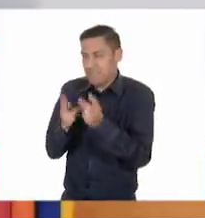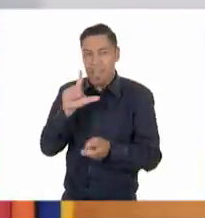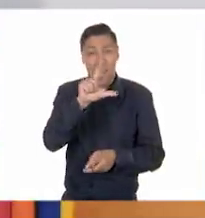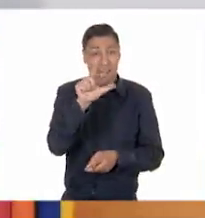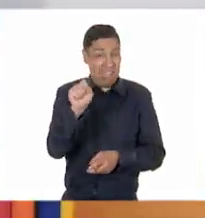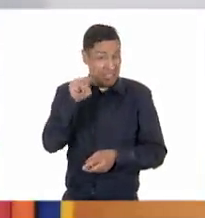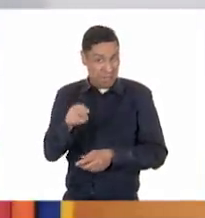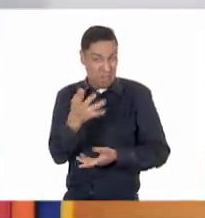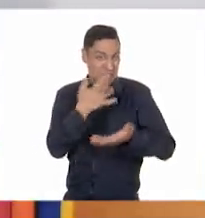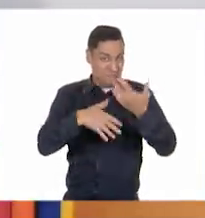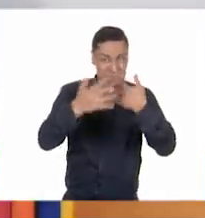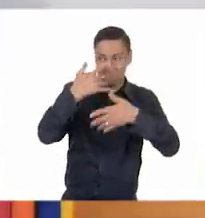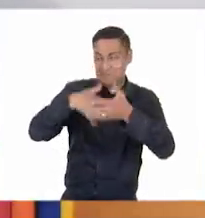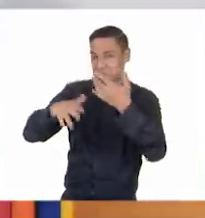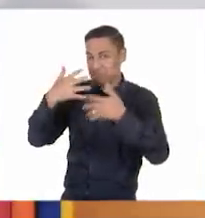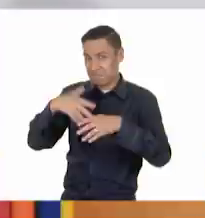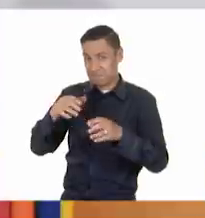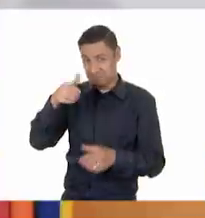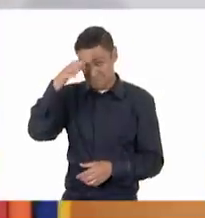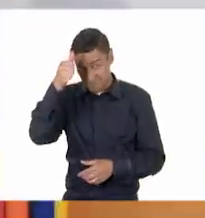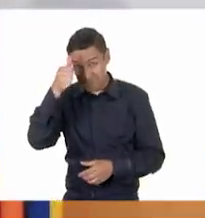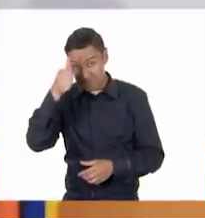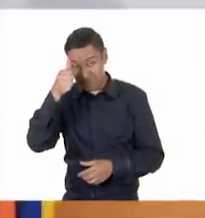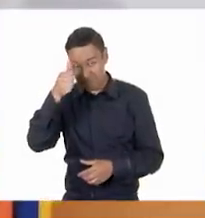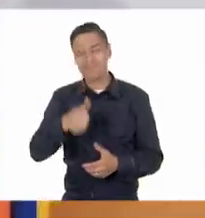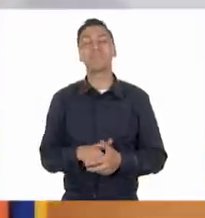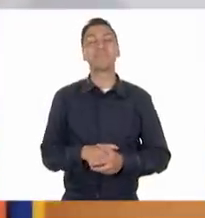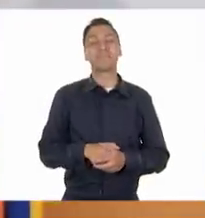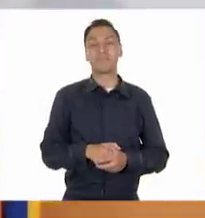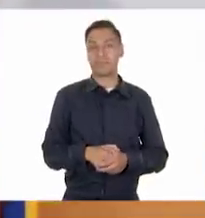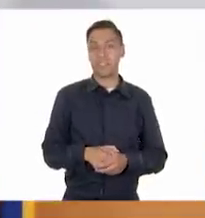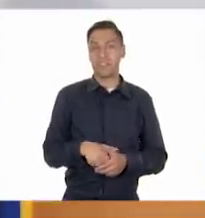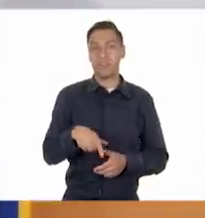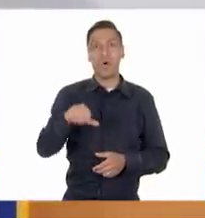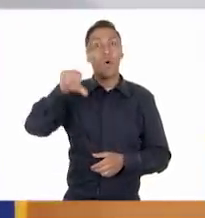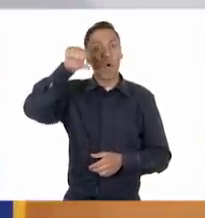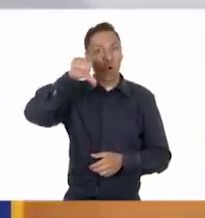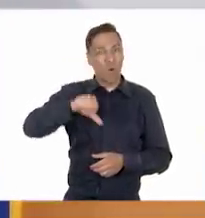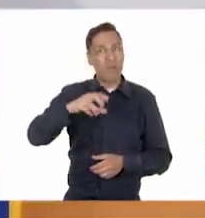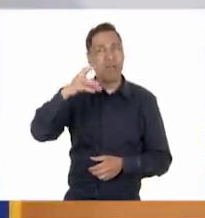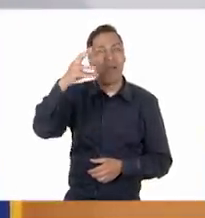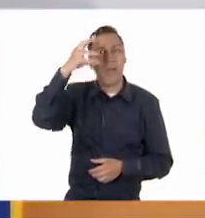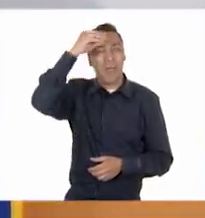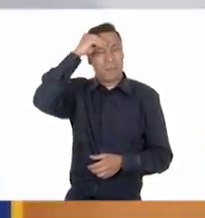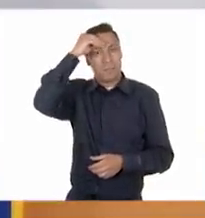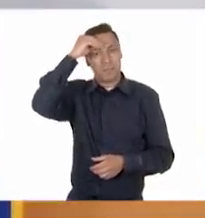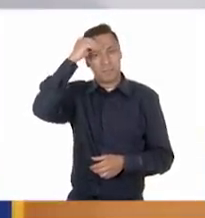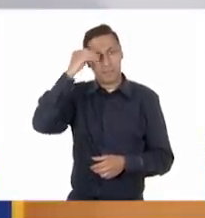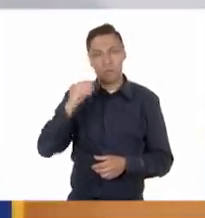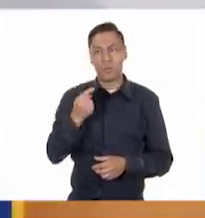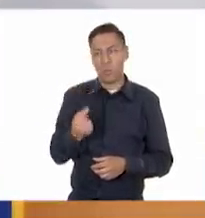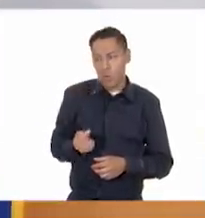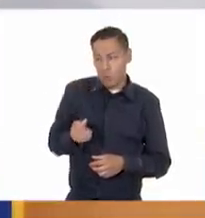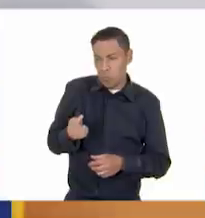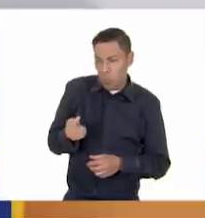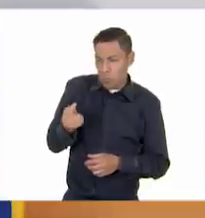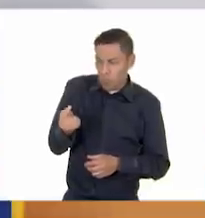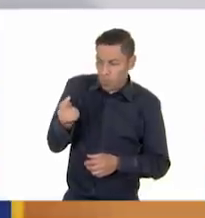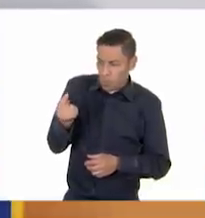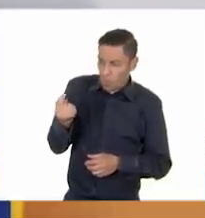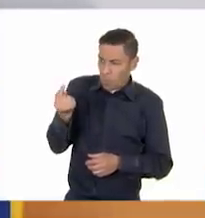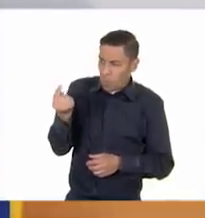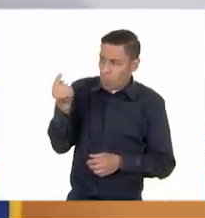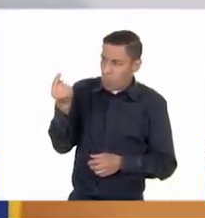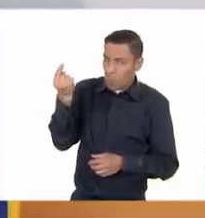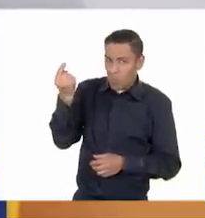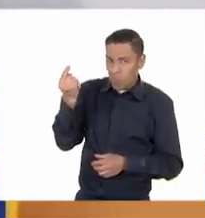y amigas. Muy bien, nos hemos dado cuenta que el crecimiento de una persona va de poco a poco a poco, desde que